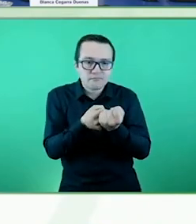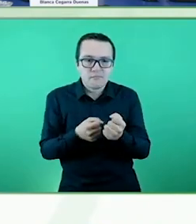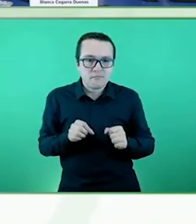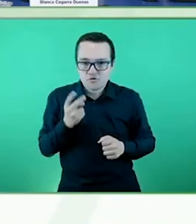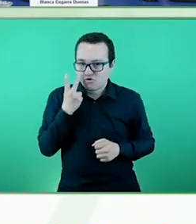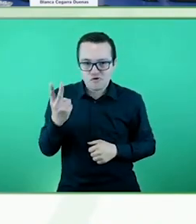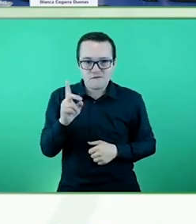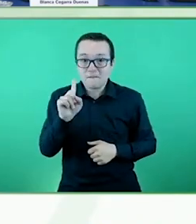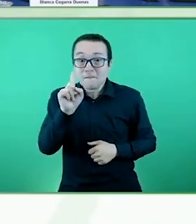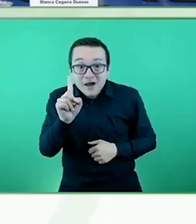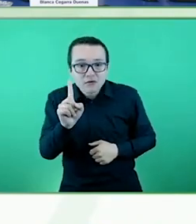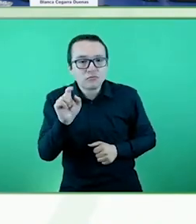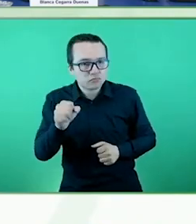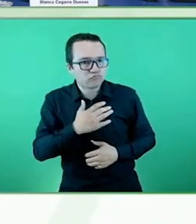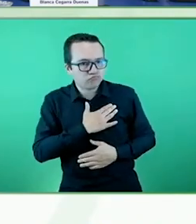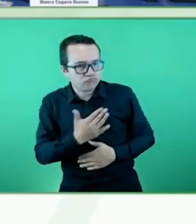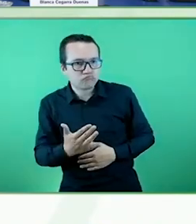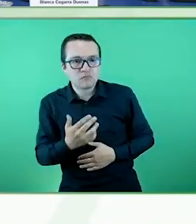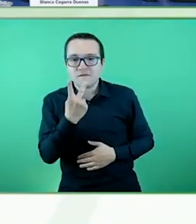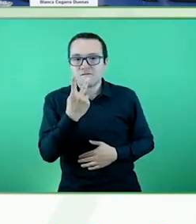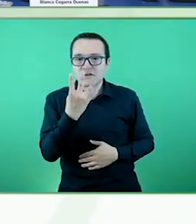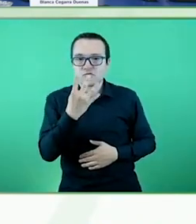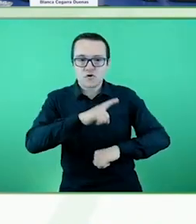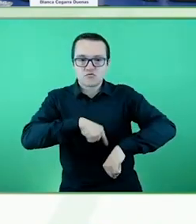los residentes de los apartamentos.